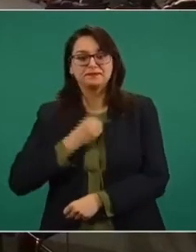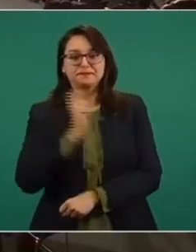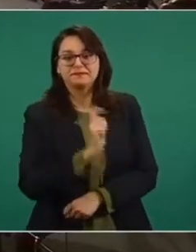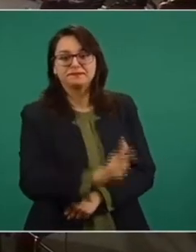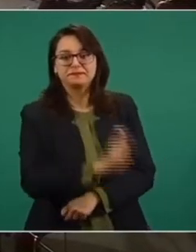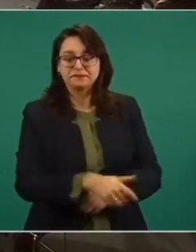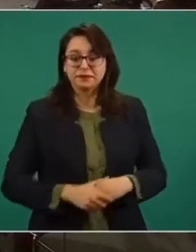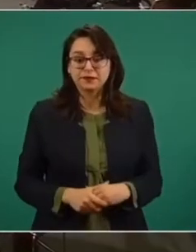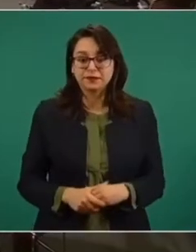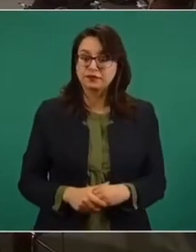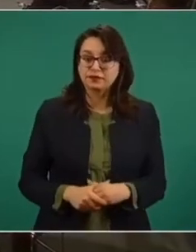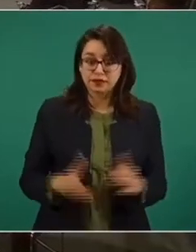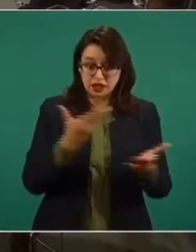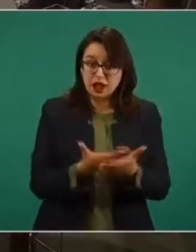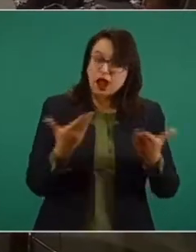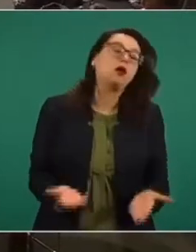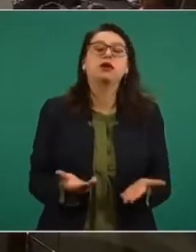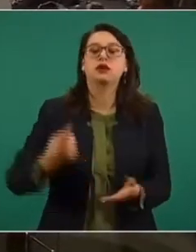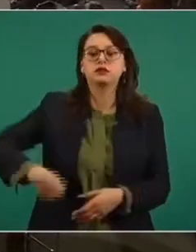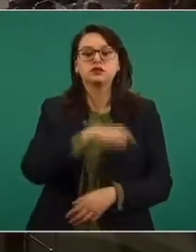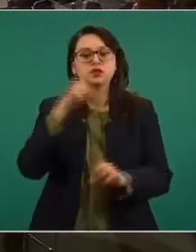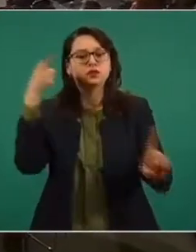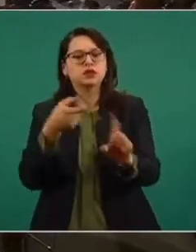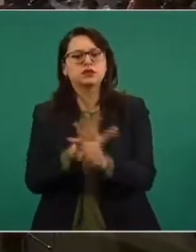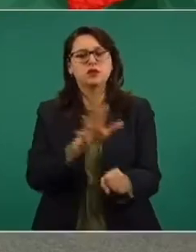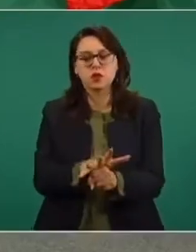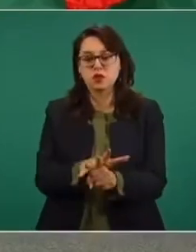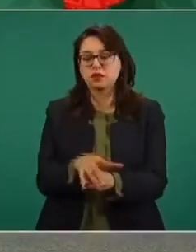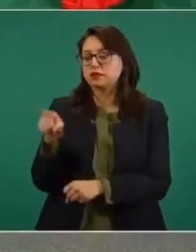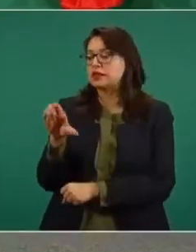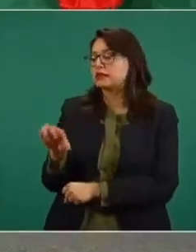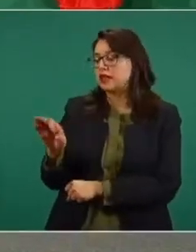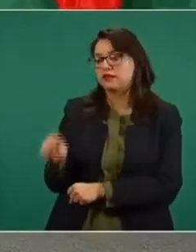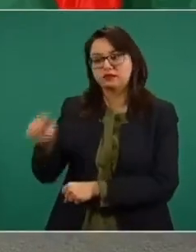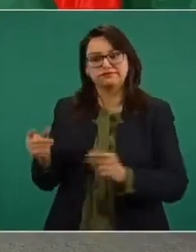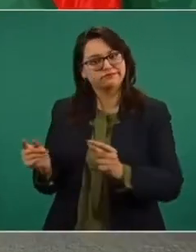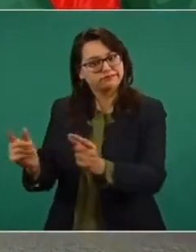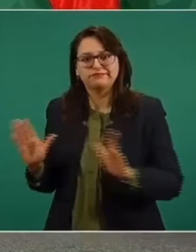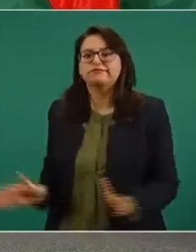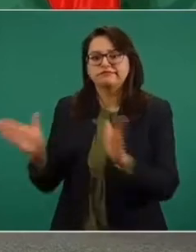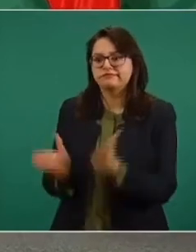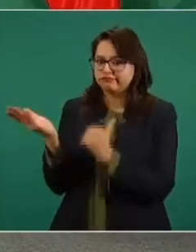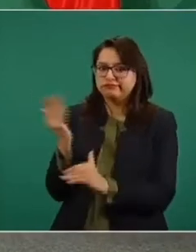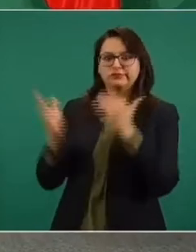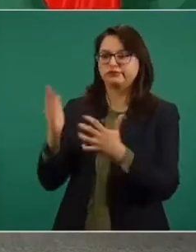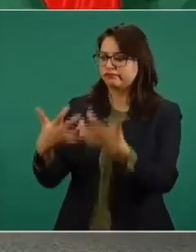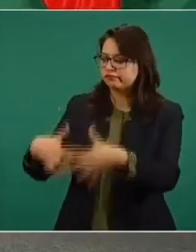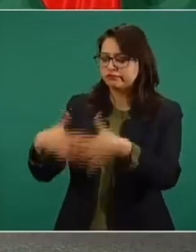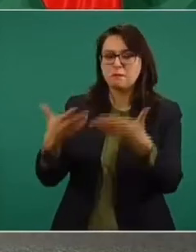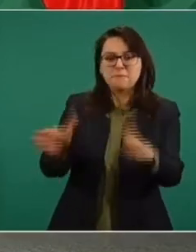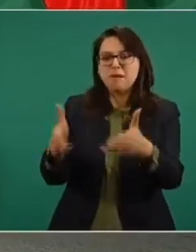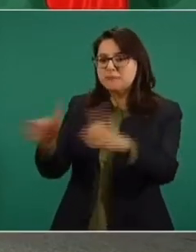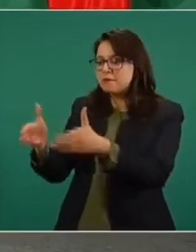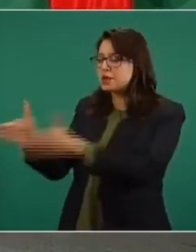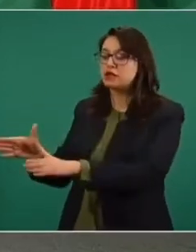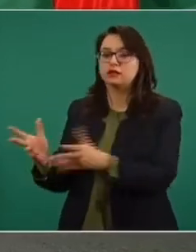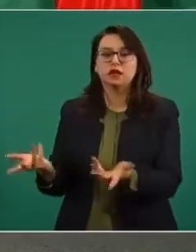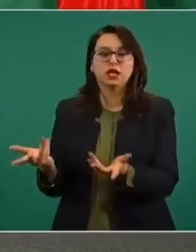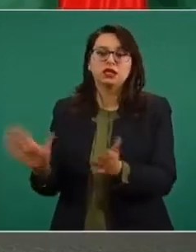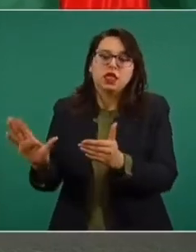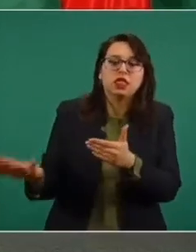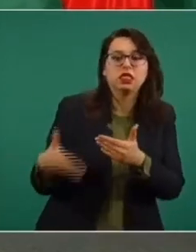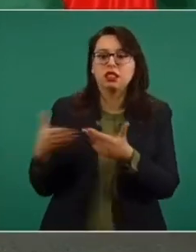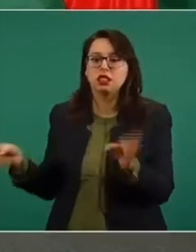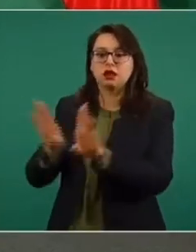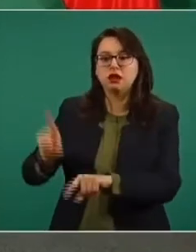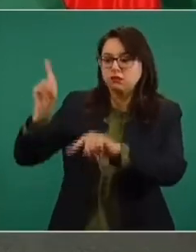Ahora lo que queremos es fortalecer a la Comisión Federal de Electricidad, ya no cerrar las plantas de la Comisión Federal de Electricidad como se hacía para irle dejando